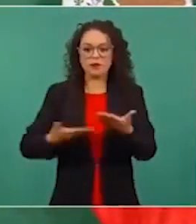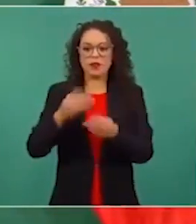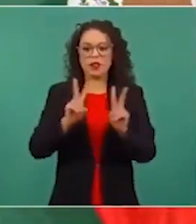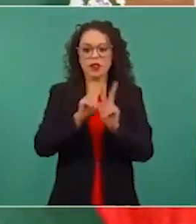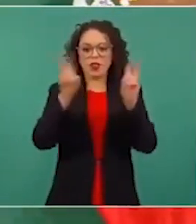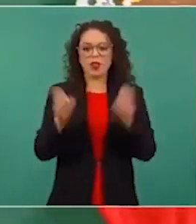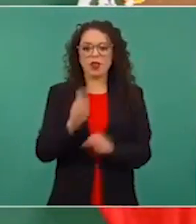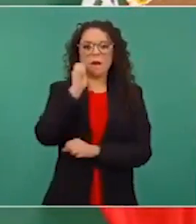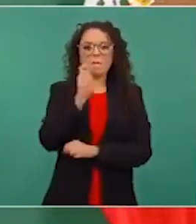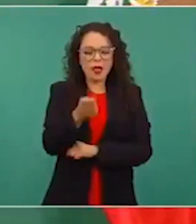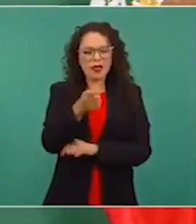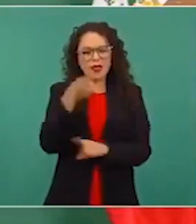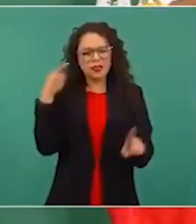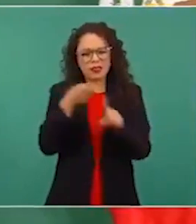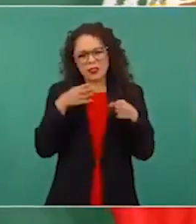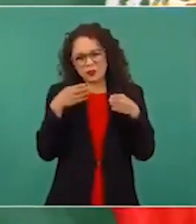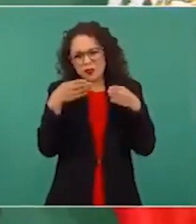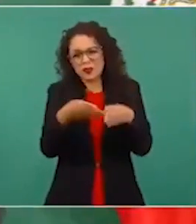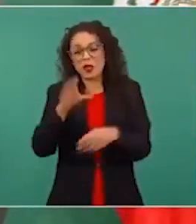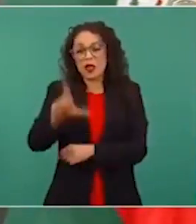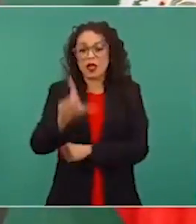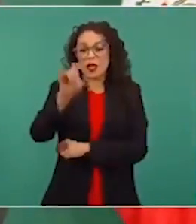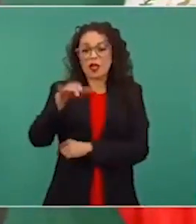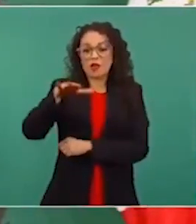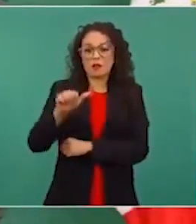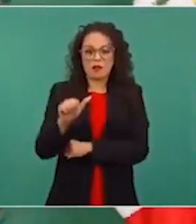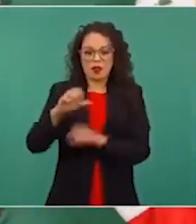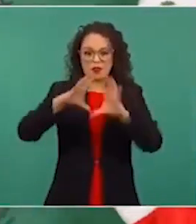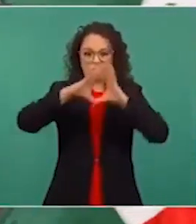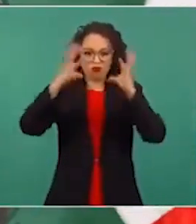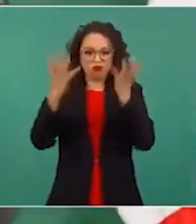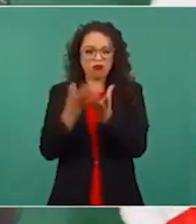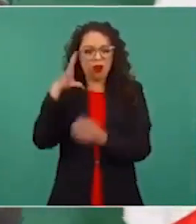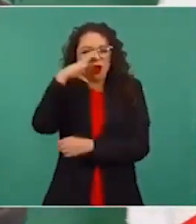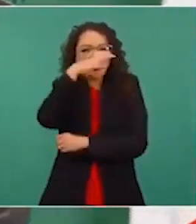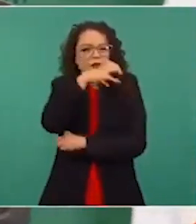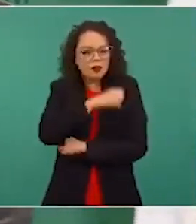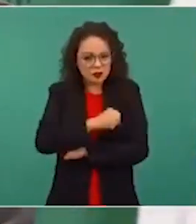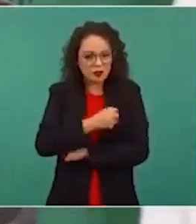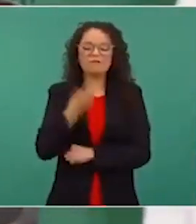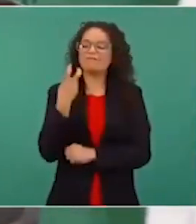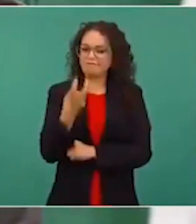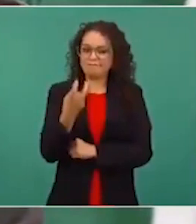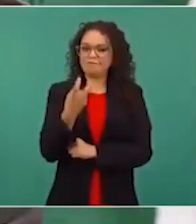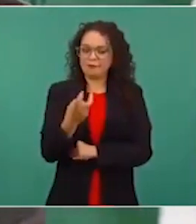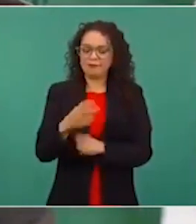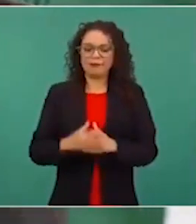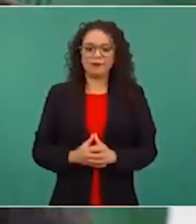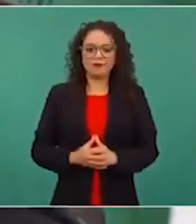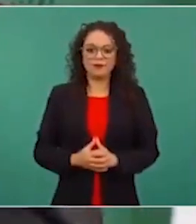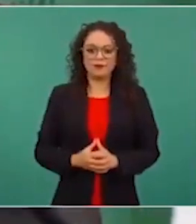clima en especial, lo que tiene que ver con el cambio climático y va a